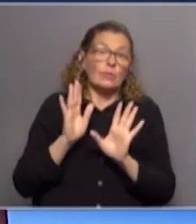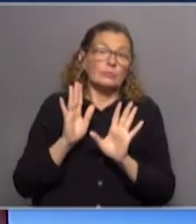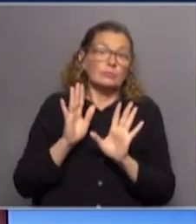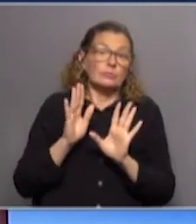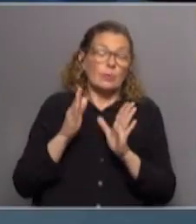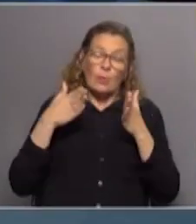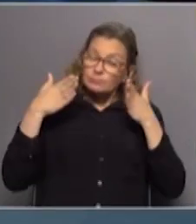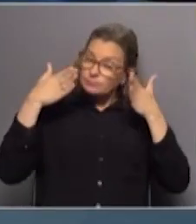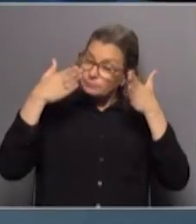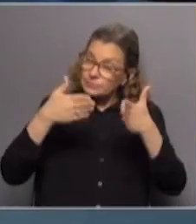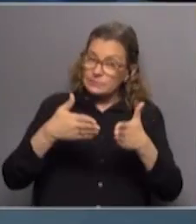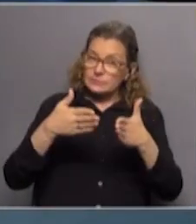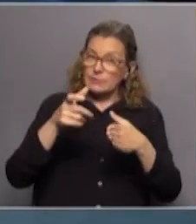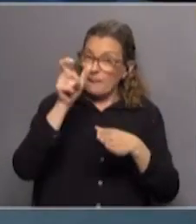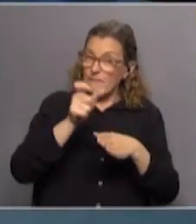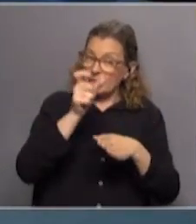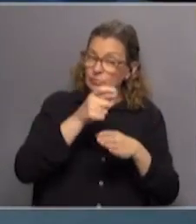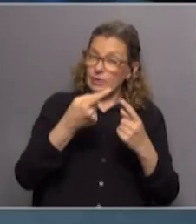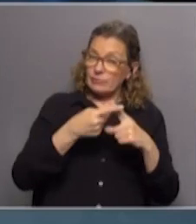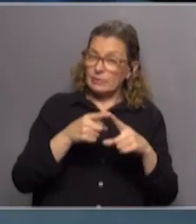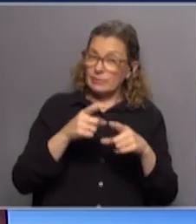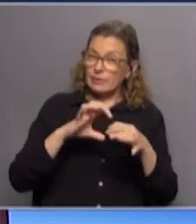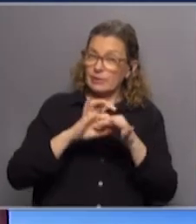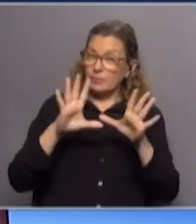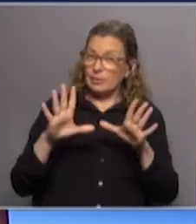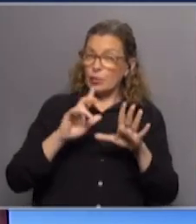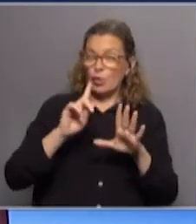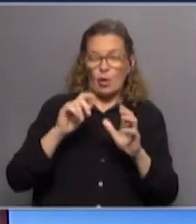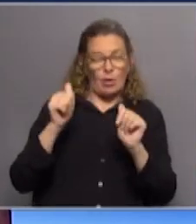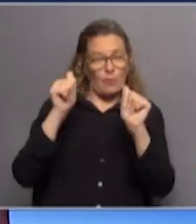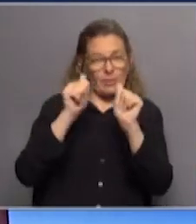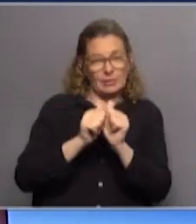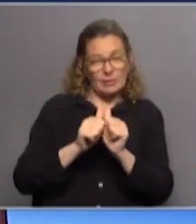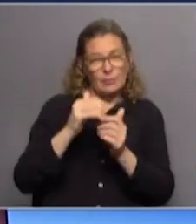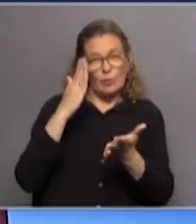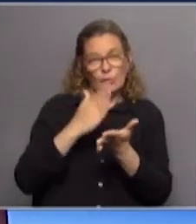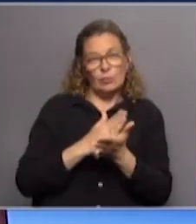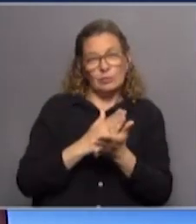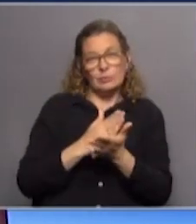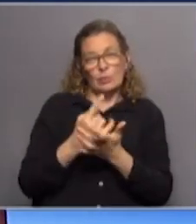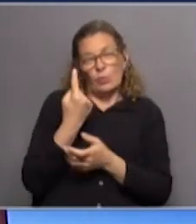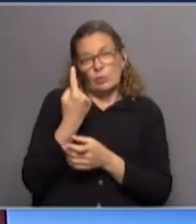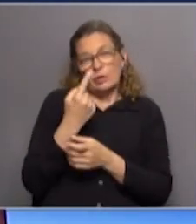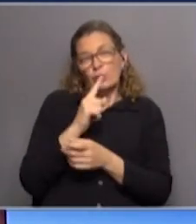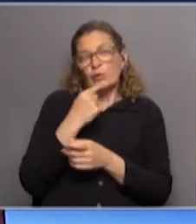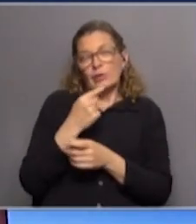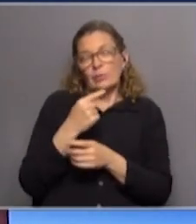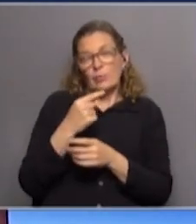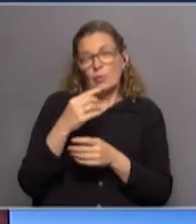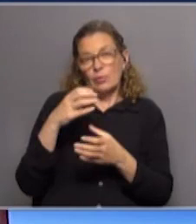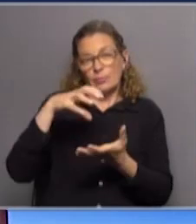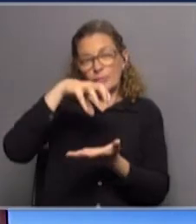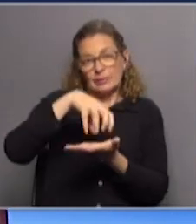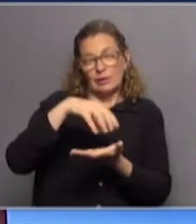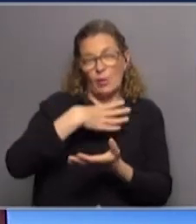muy dirigida hacia determinadas personas y que el Partido Independiente no lo iba a acompañar. Y por último nos queda un actor que no nombramos que es Ciudadanos dentro